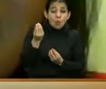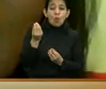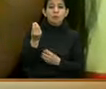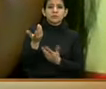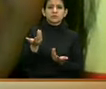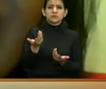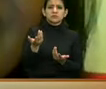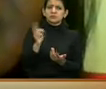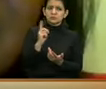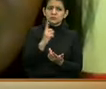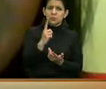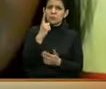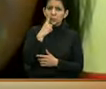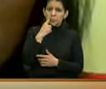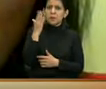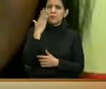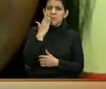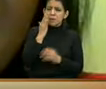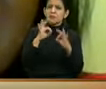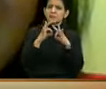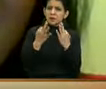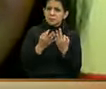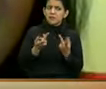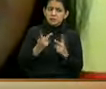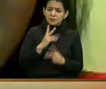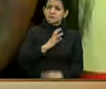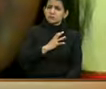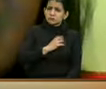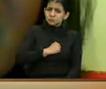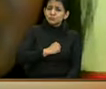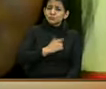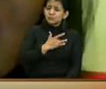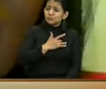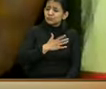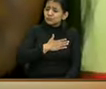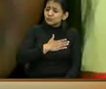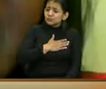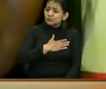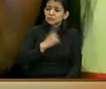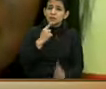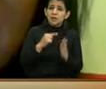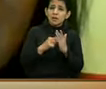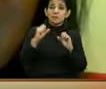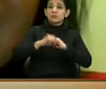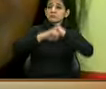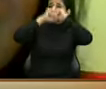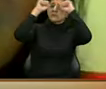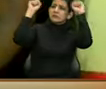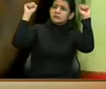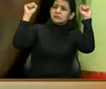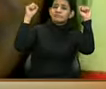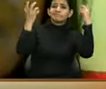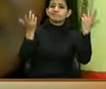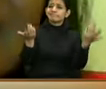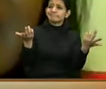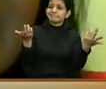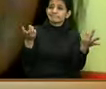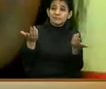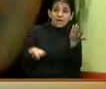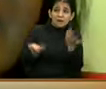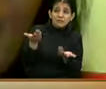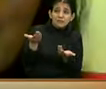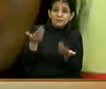nos lastima como madres a toda la familia, levantarnos y acostarnos, sin saber